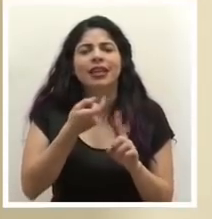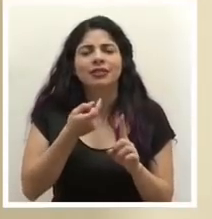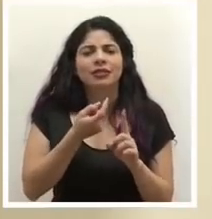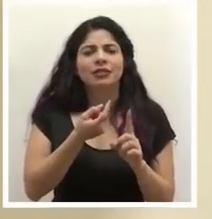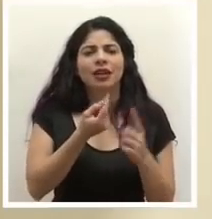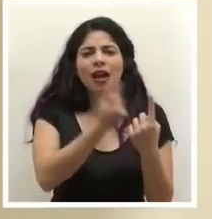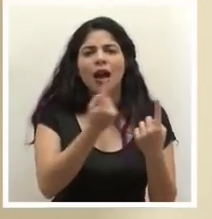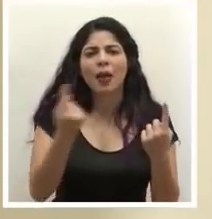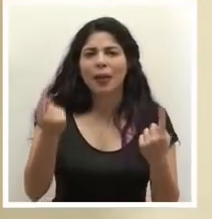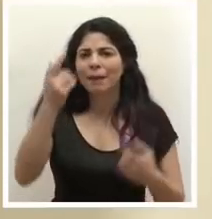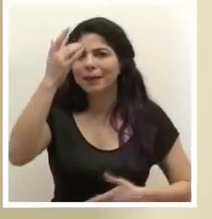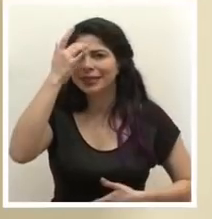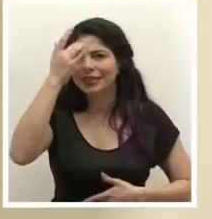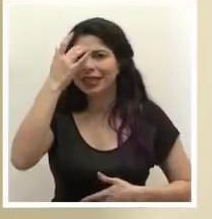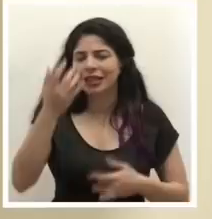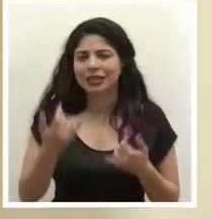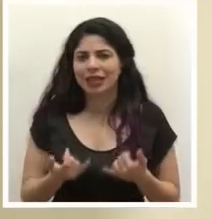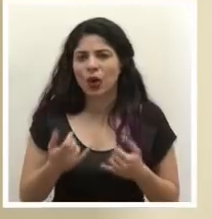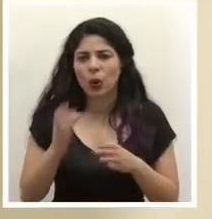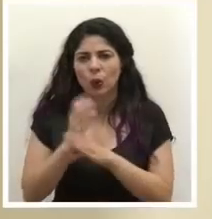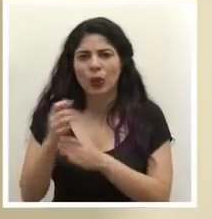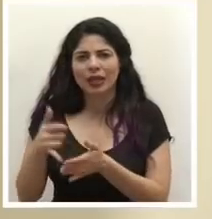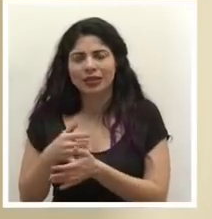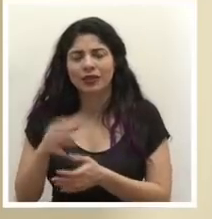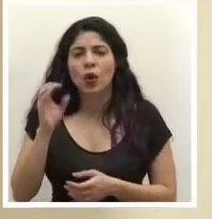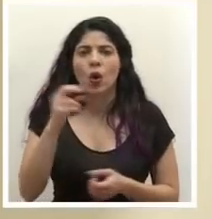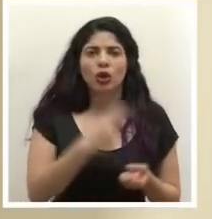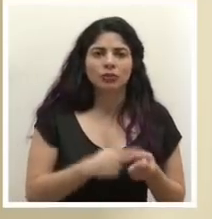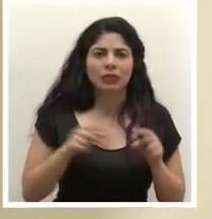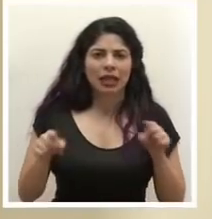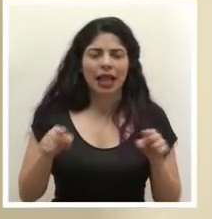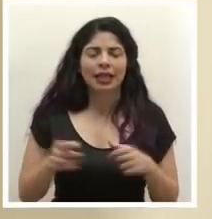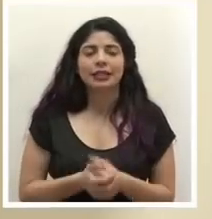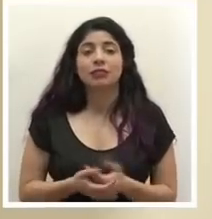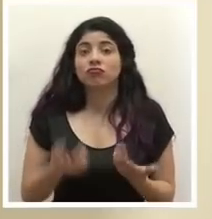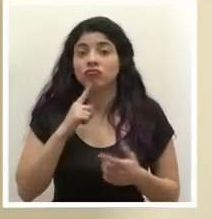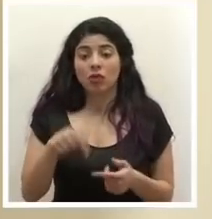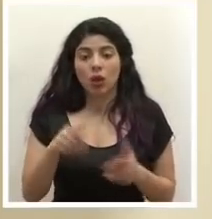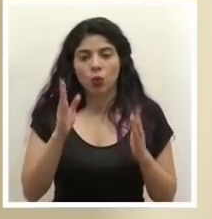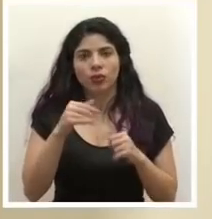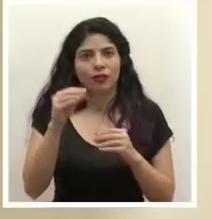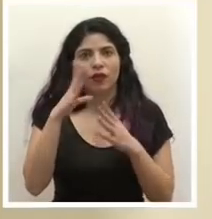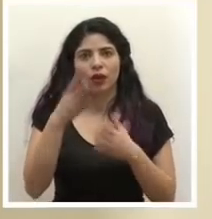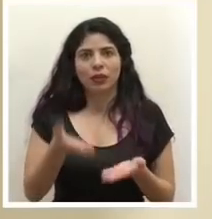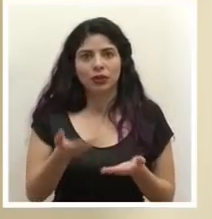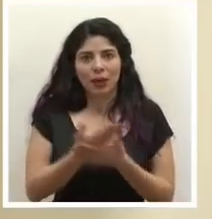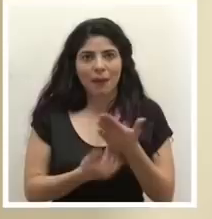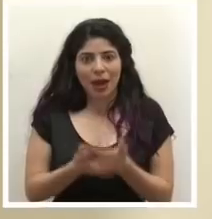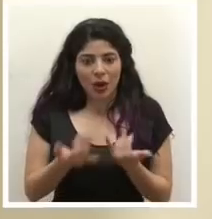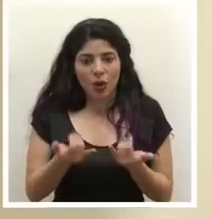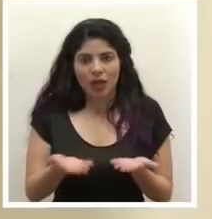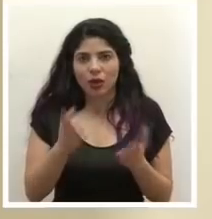vienen los pacientes que están en UCI o en el hospital no tengo el dato a mano en este momento pero